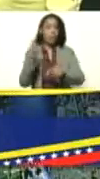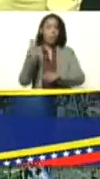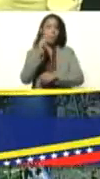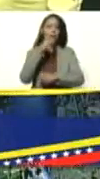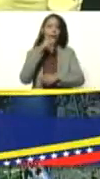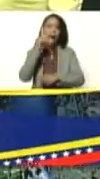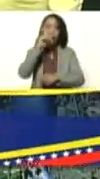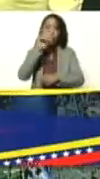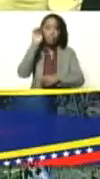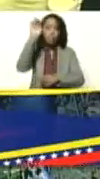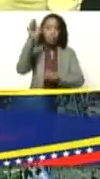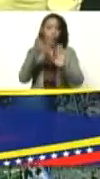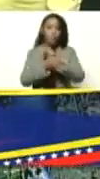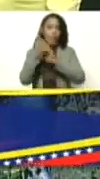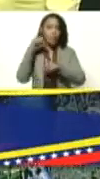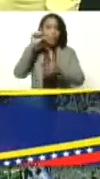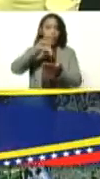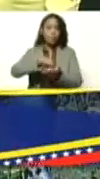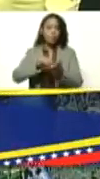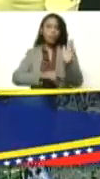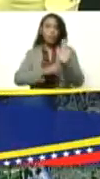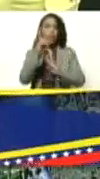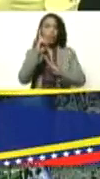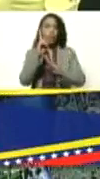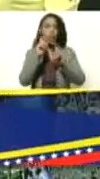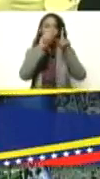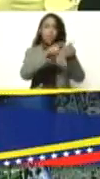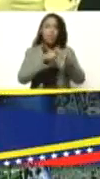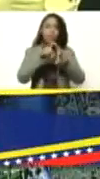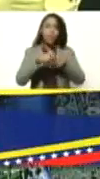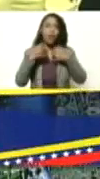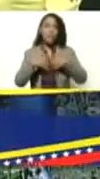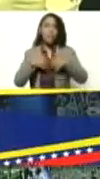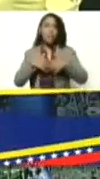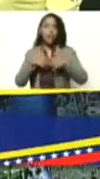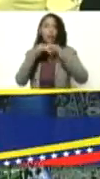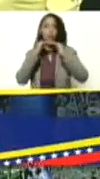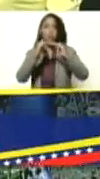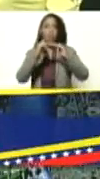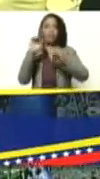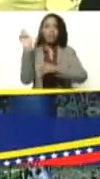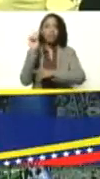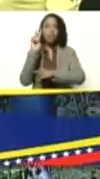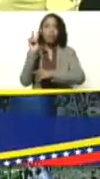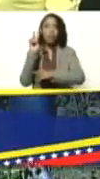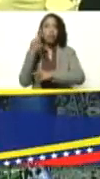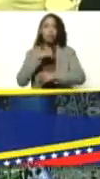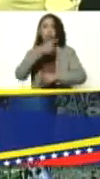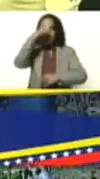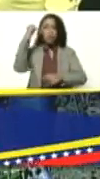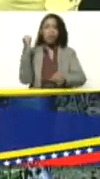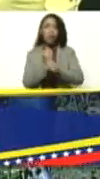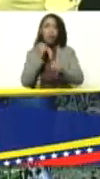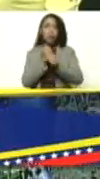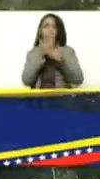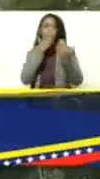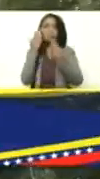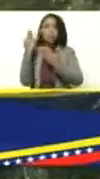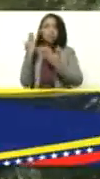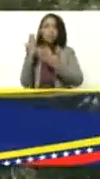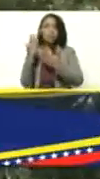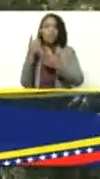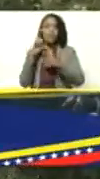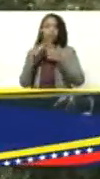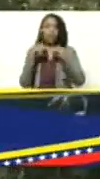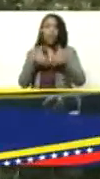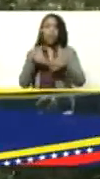están por venir en el epicentro del desarrollo agroindustrial del oriente venezolano estamos trabajando para ello desde todos los rubros el